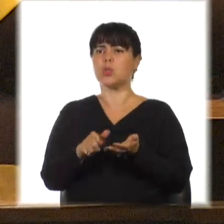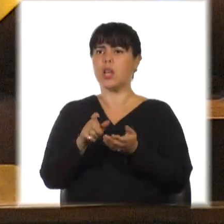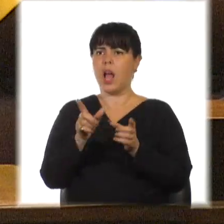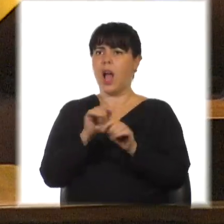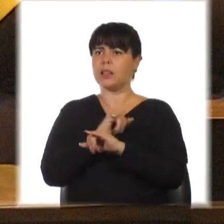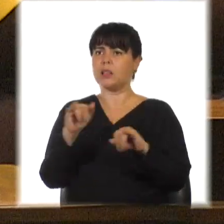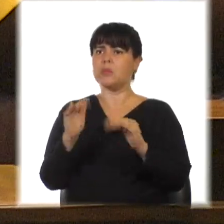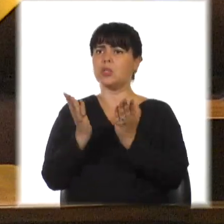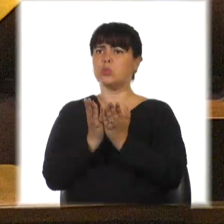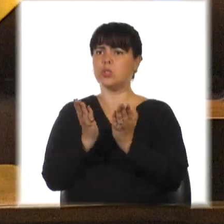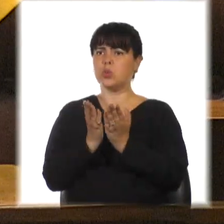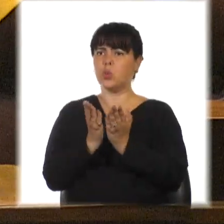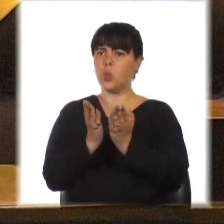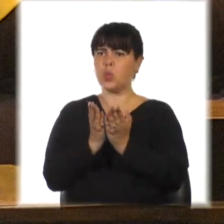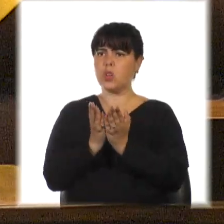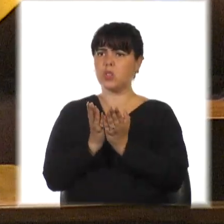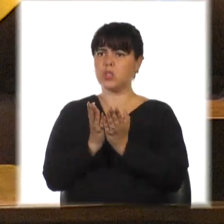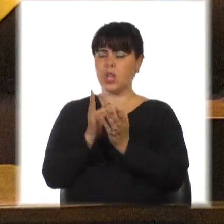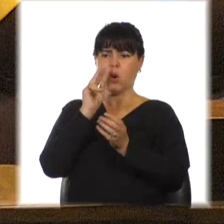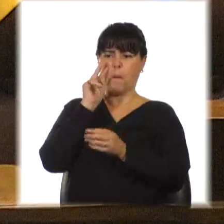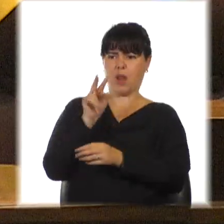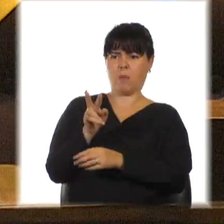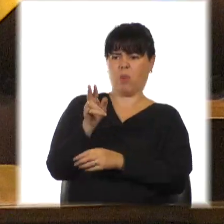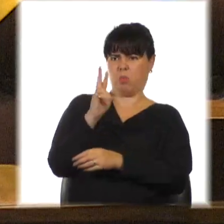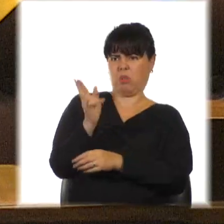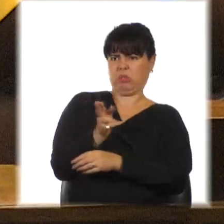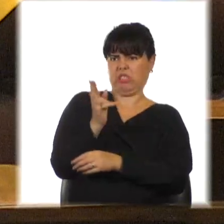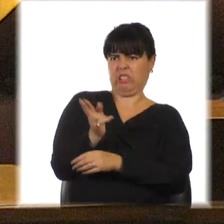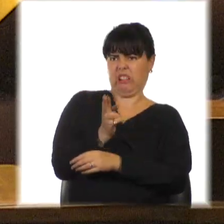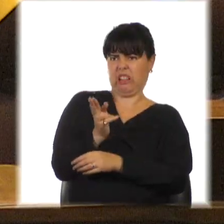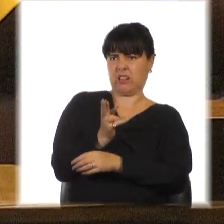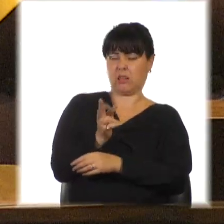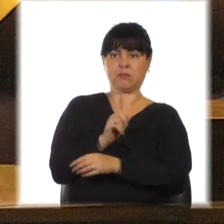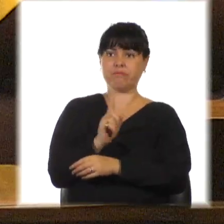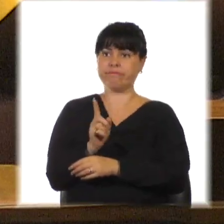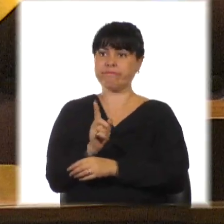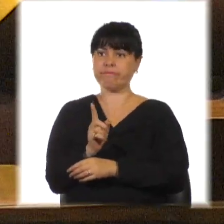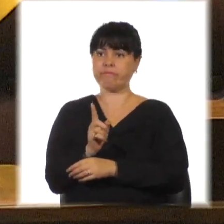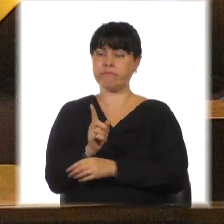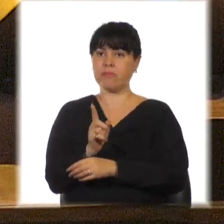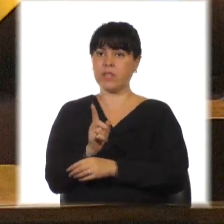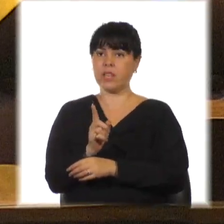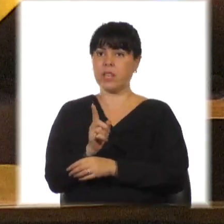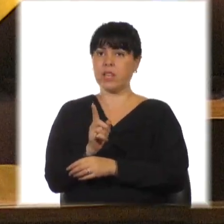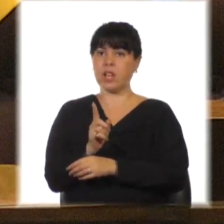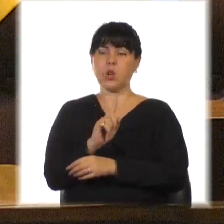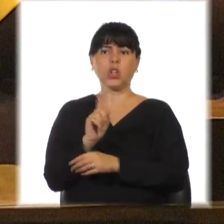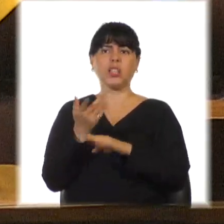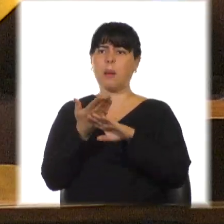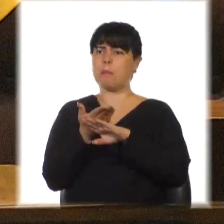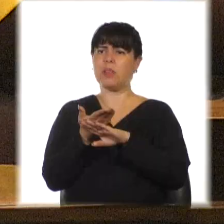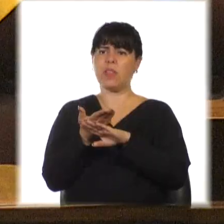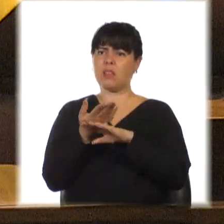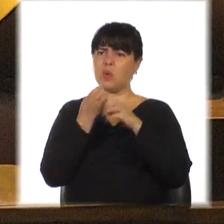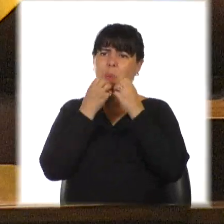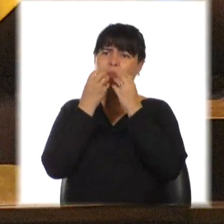estudios. Y a no ser mirados como fenómenos o rarezas. No están pidiendo privilegios,